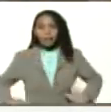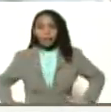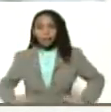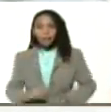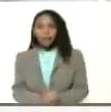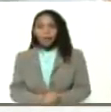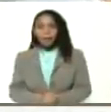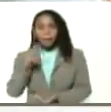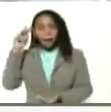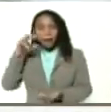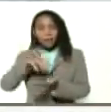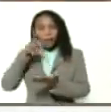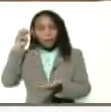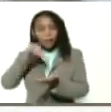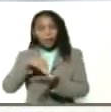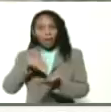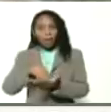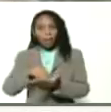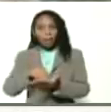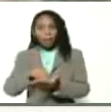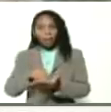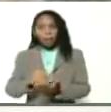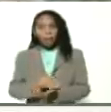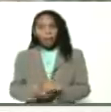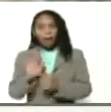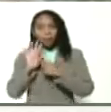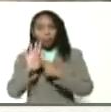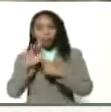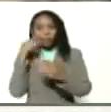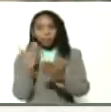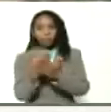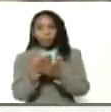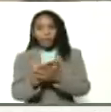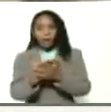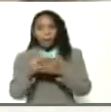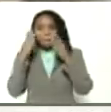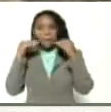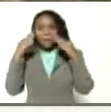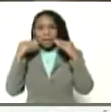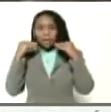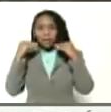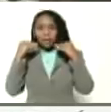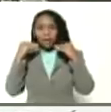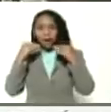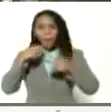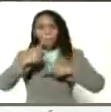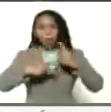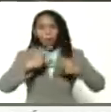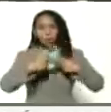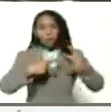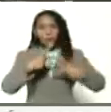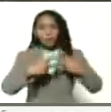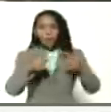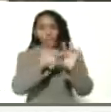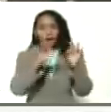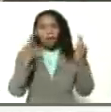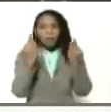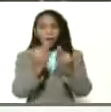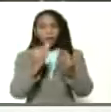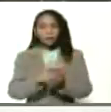Miranda para mostrar una experiencia formidable una experiencia productiva familiar